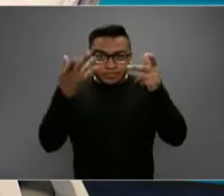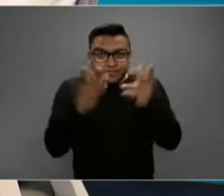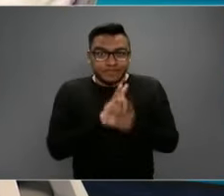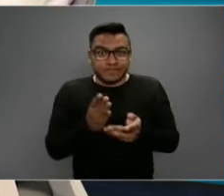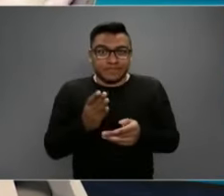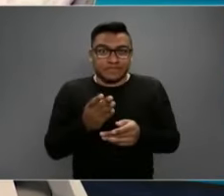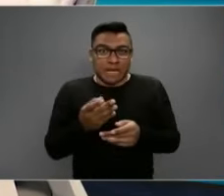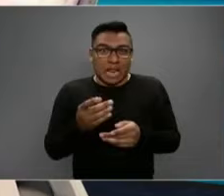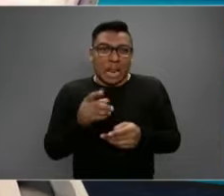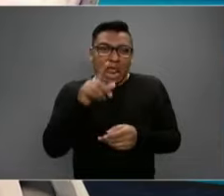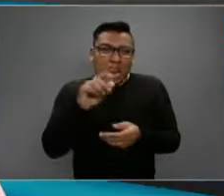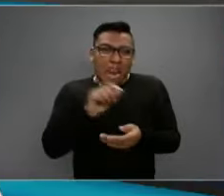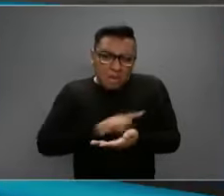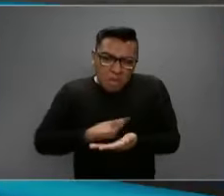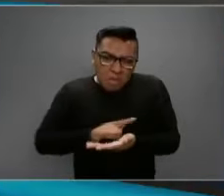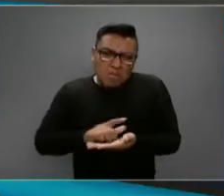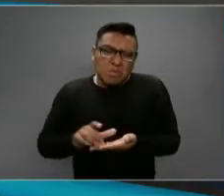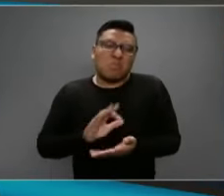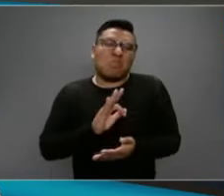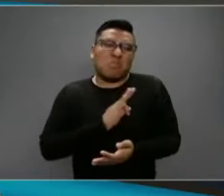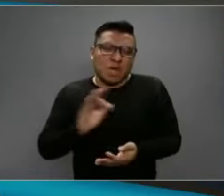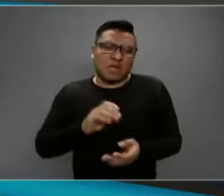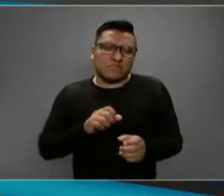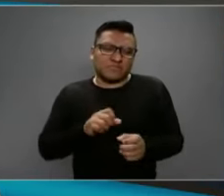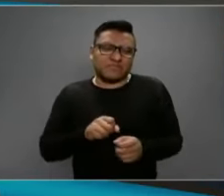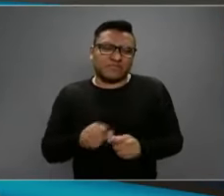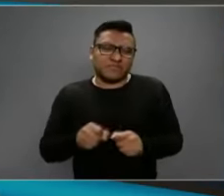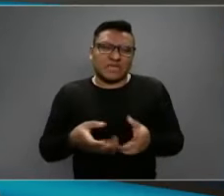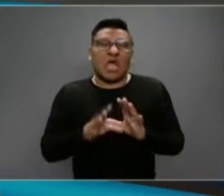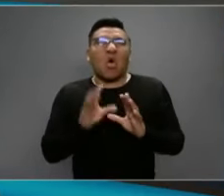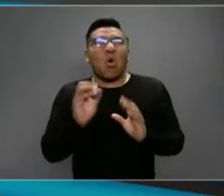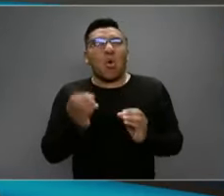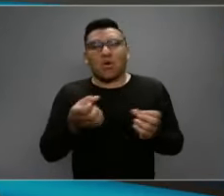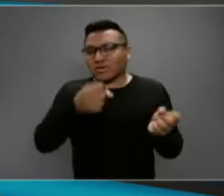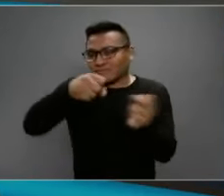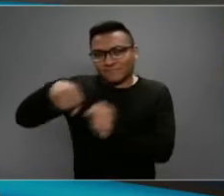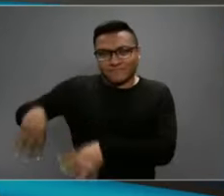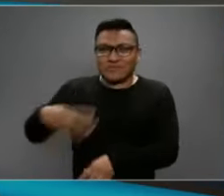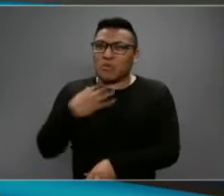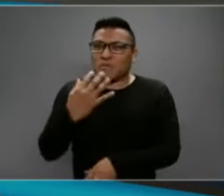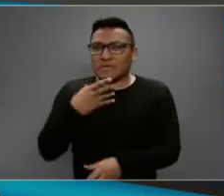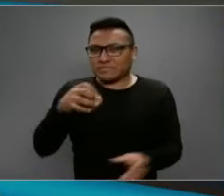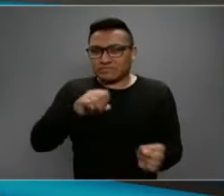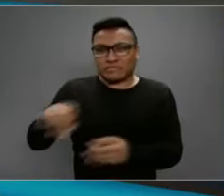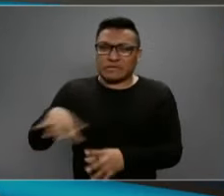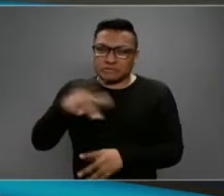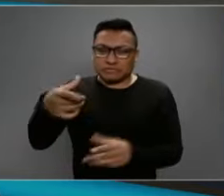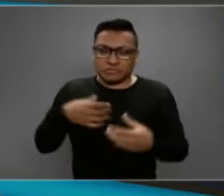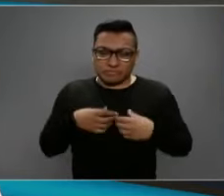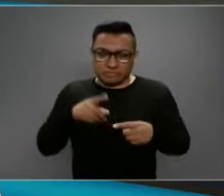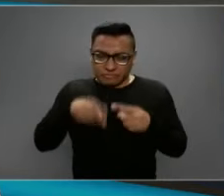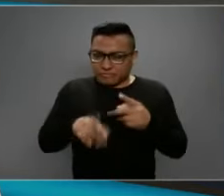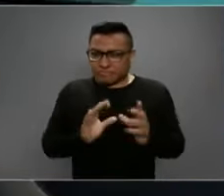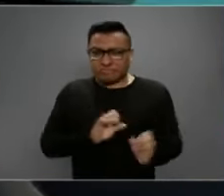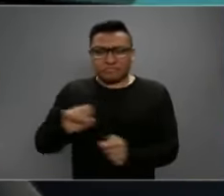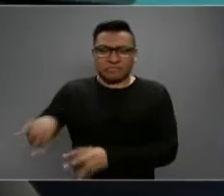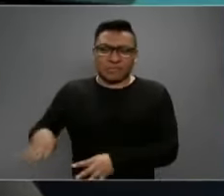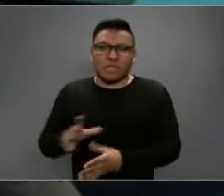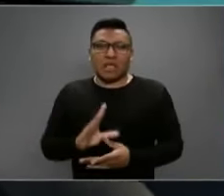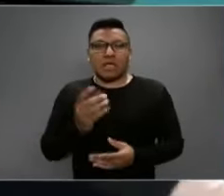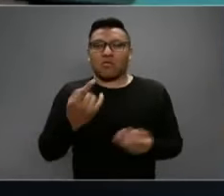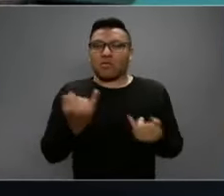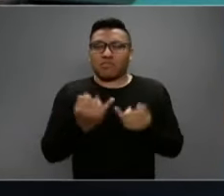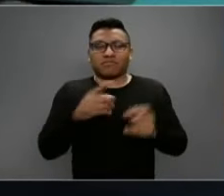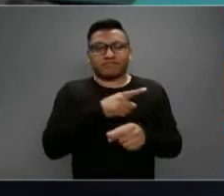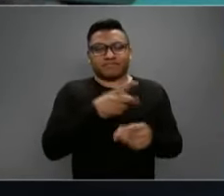o lavables para ir cambiándola cuando uno atiende a las personas enfermas. En algunos países veíamos